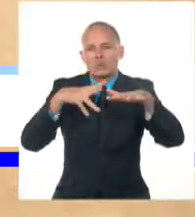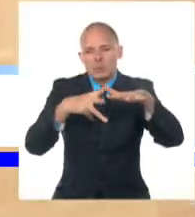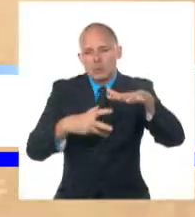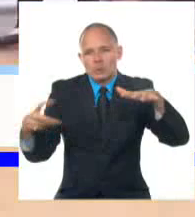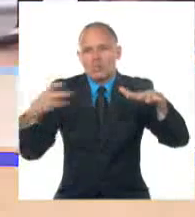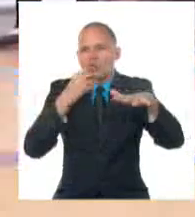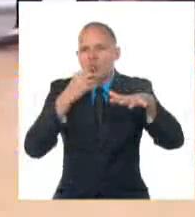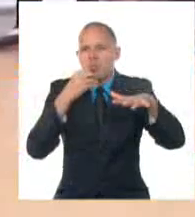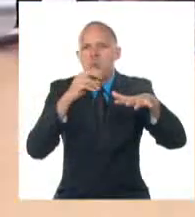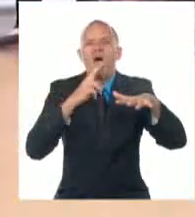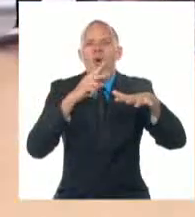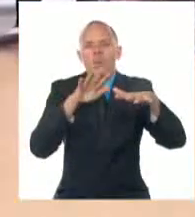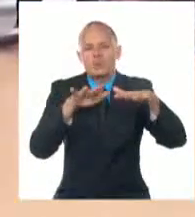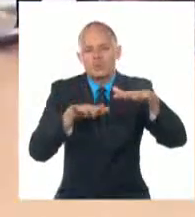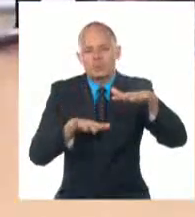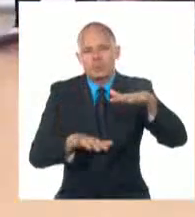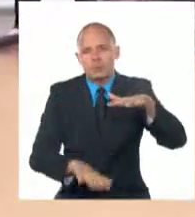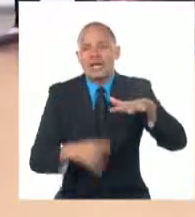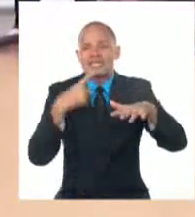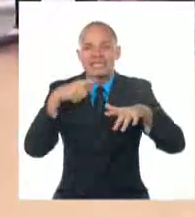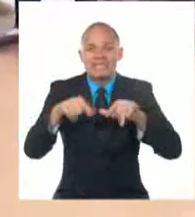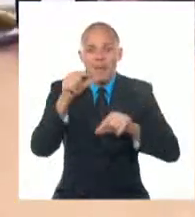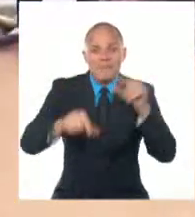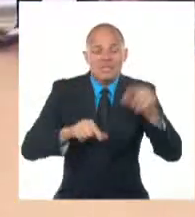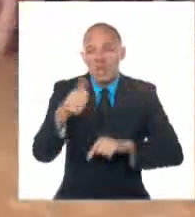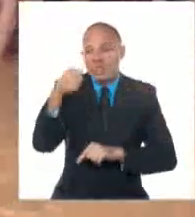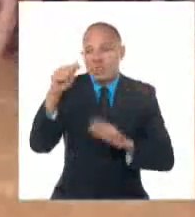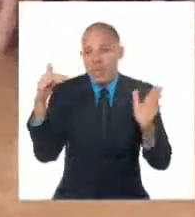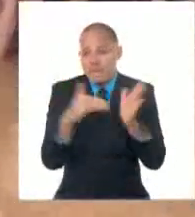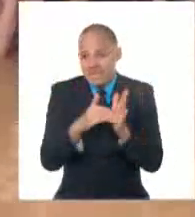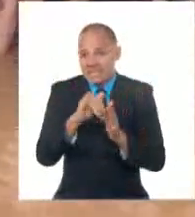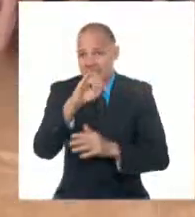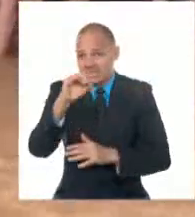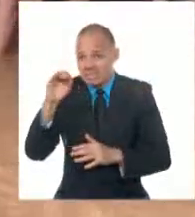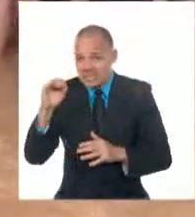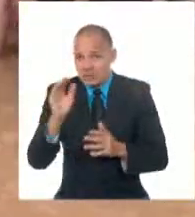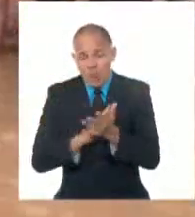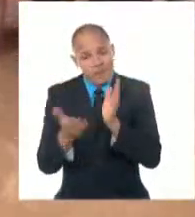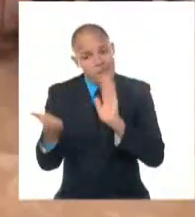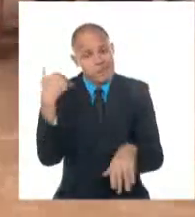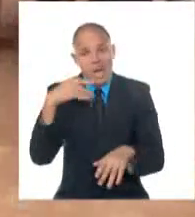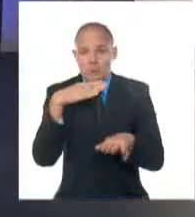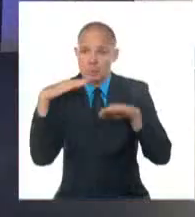evacuados ascendió a más de 10.600 precisas RT en español.